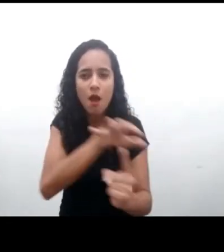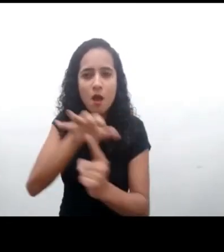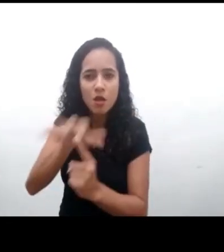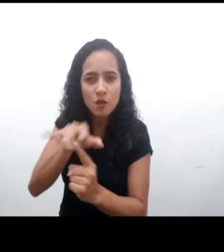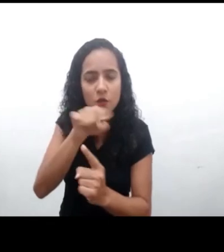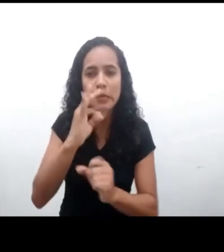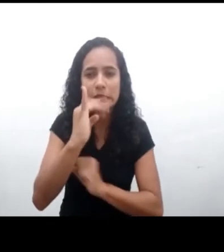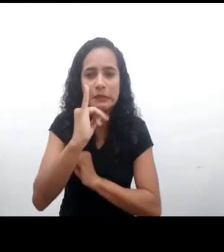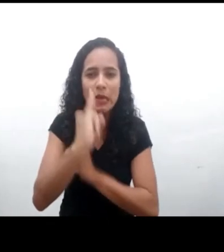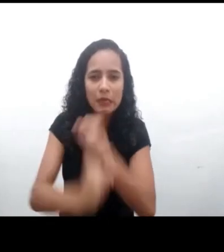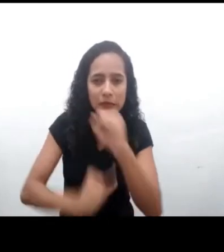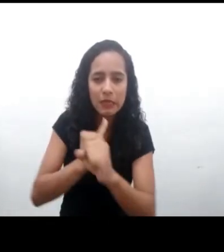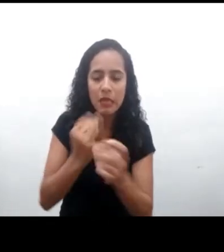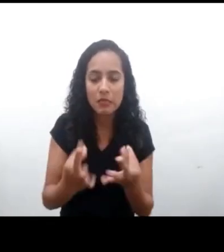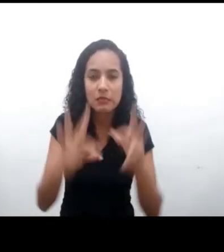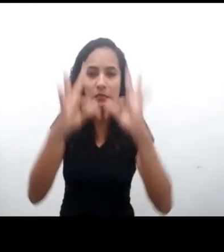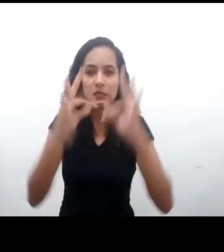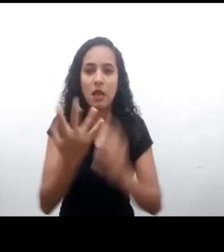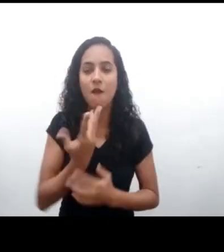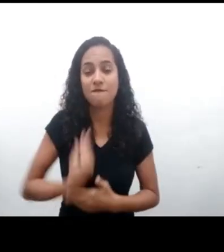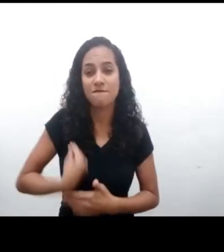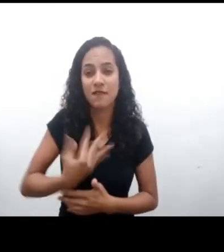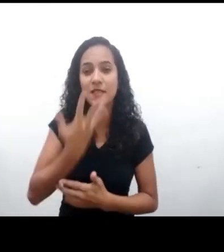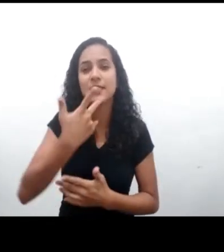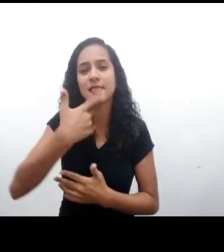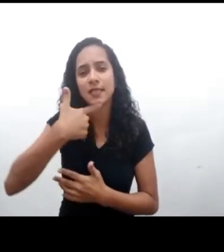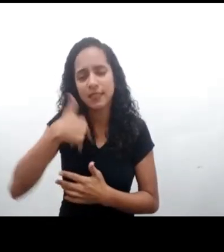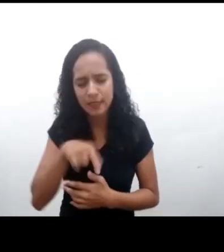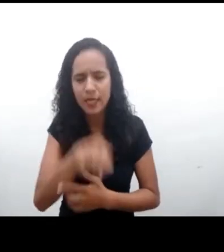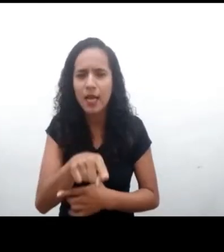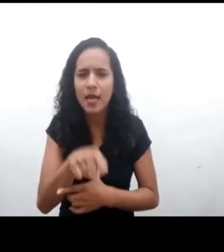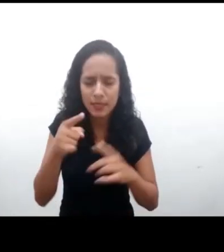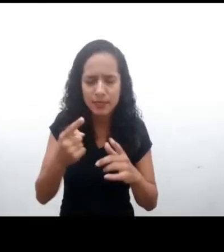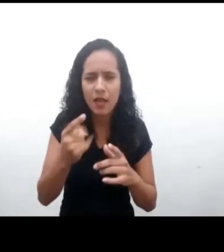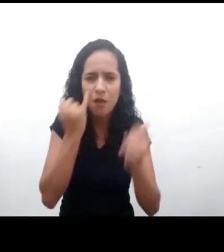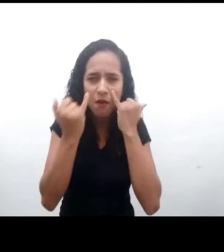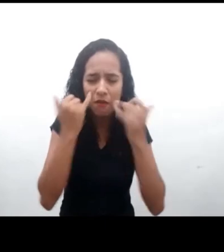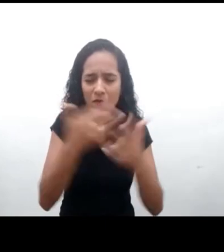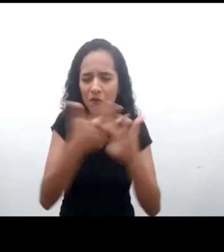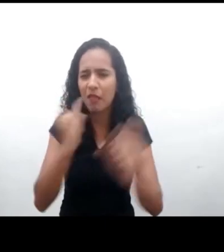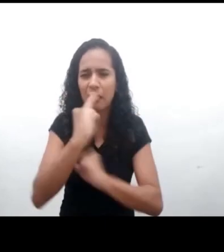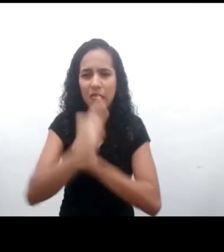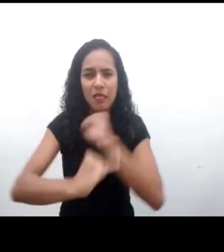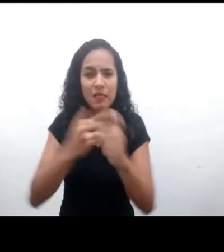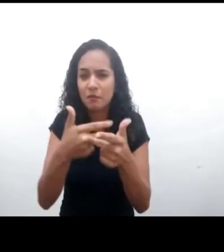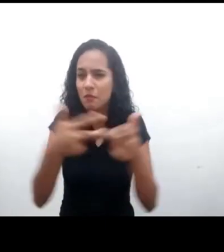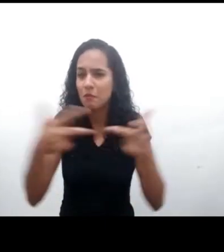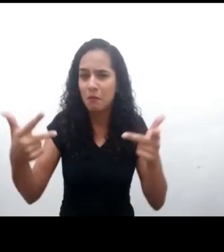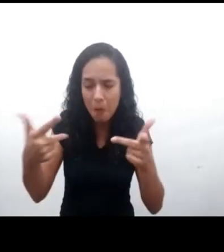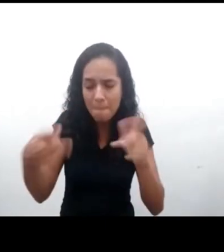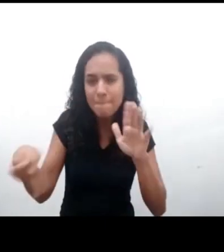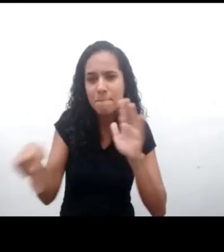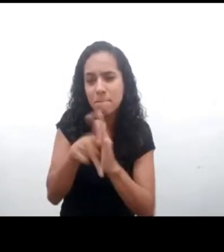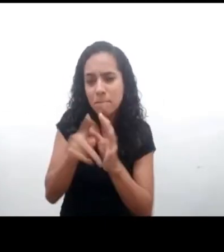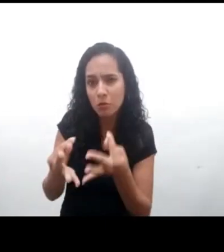de las prácticas comerciales en el entorno digital sobre niños y adolescentes. Temas como protección de datos personales, inteligencia artificial,